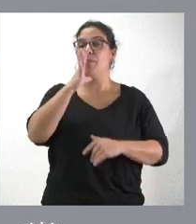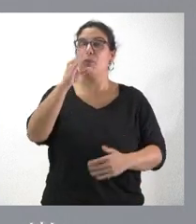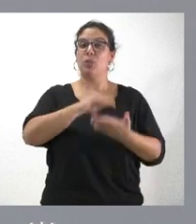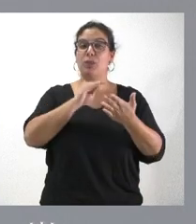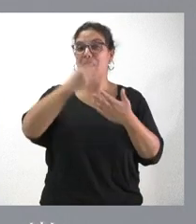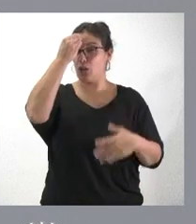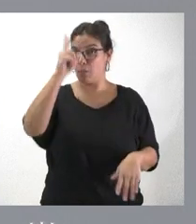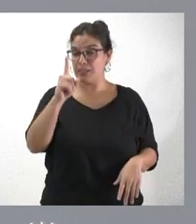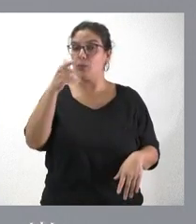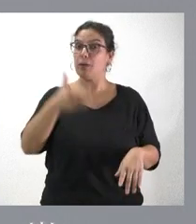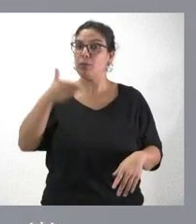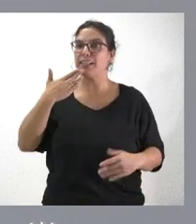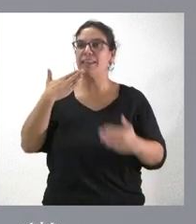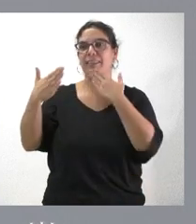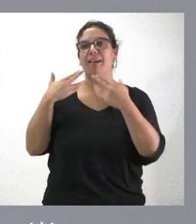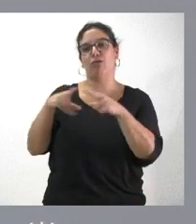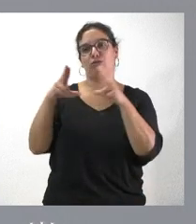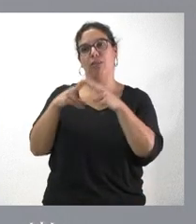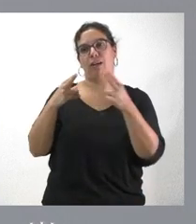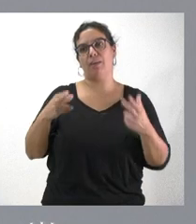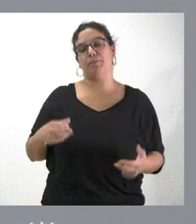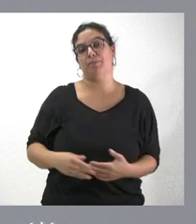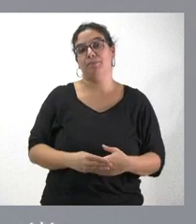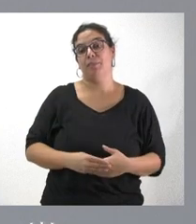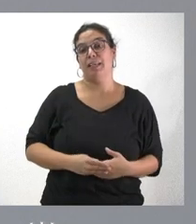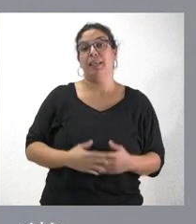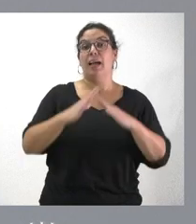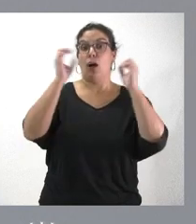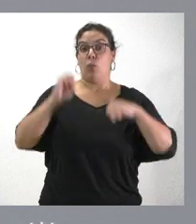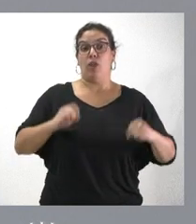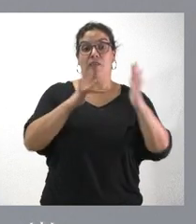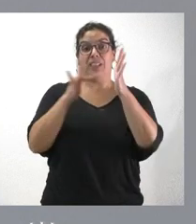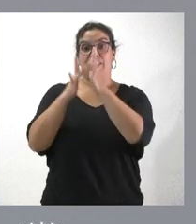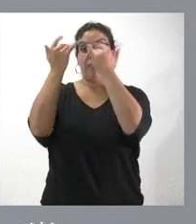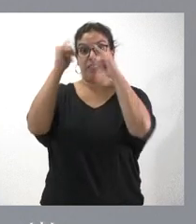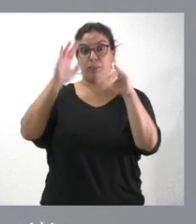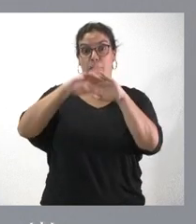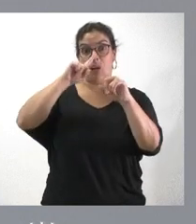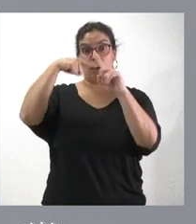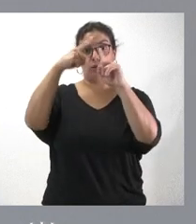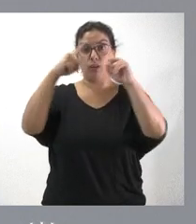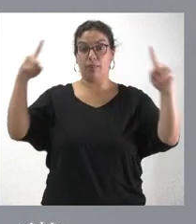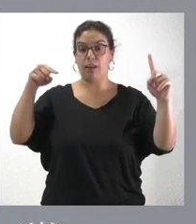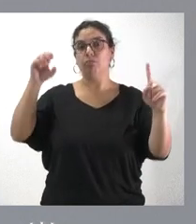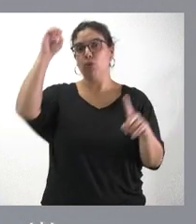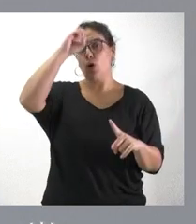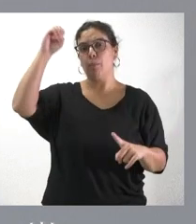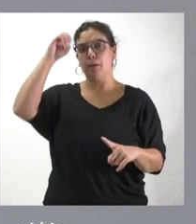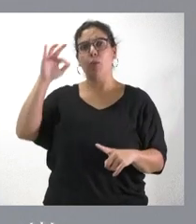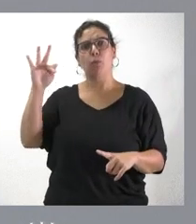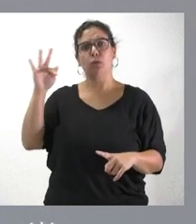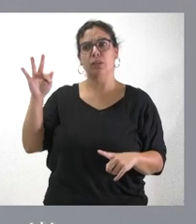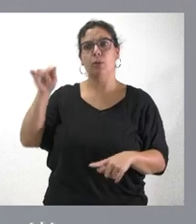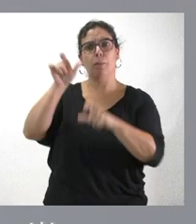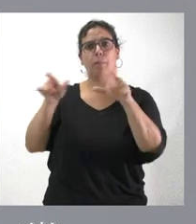manifiesto, del diálogo social. Es que estas fechas que hemos acordado cuentan con la opinión favorable de los miembros del